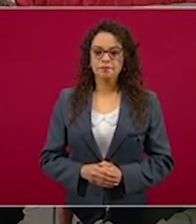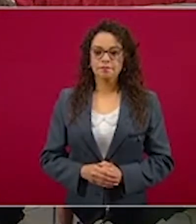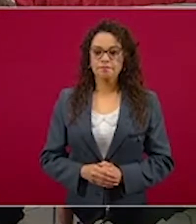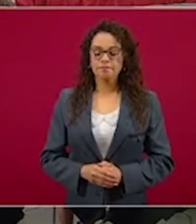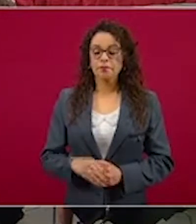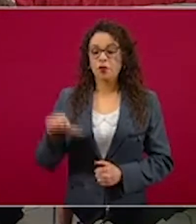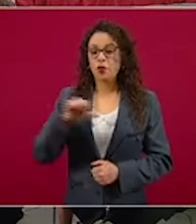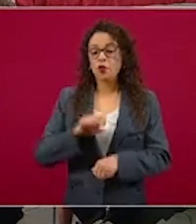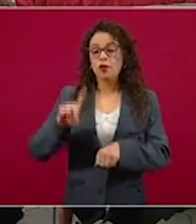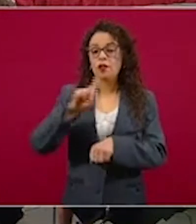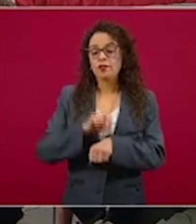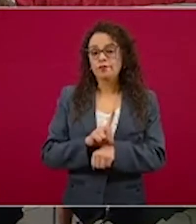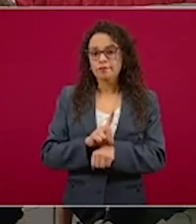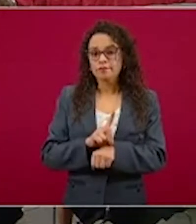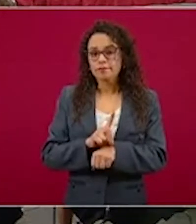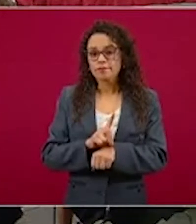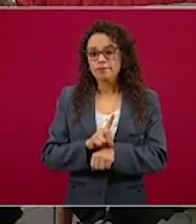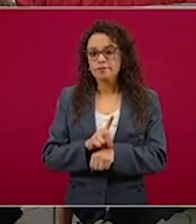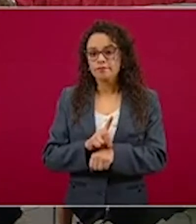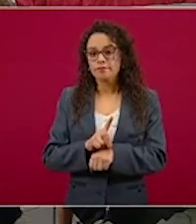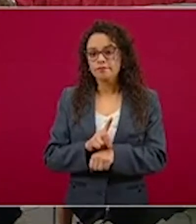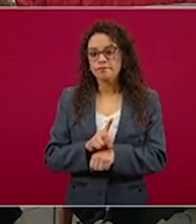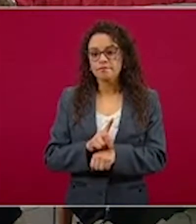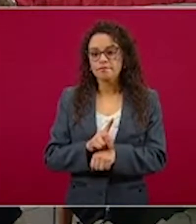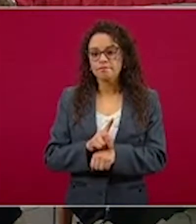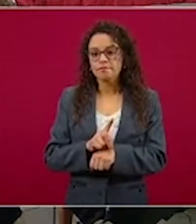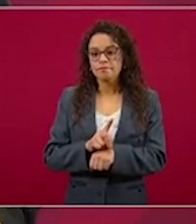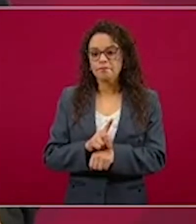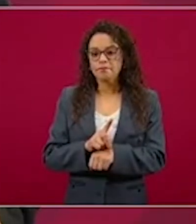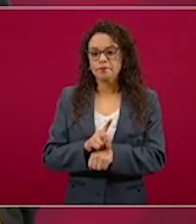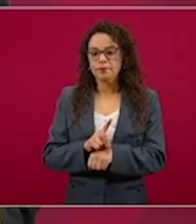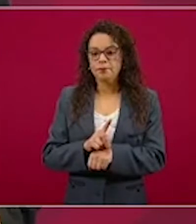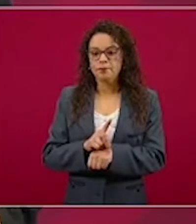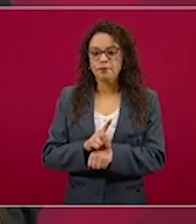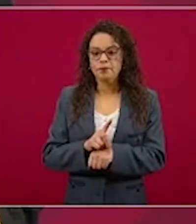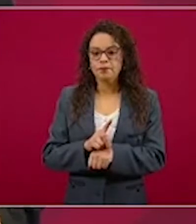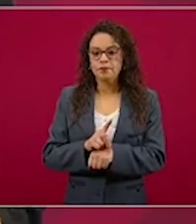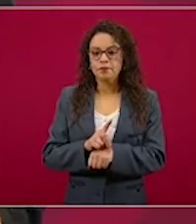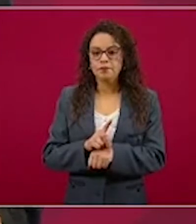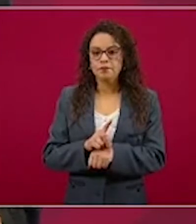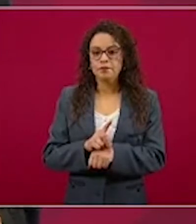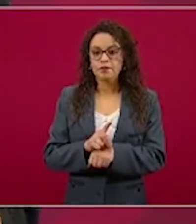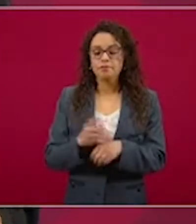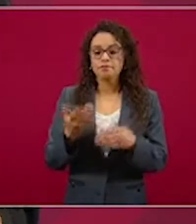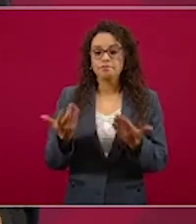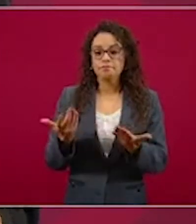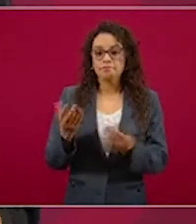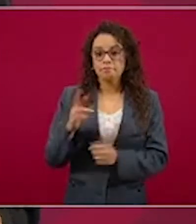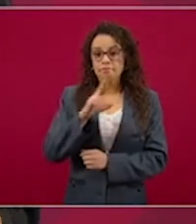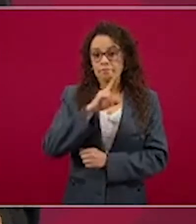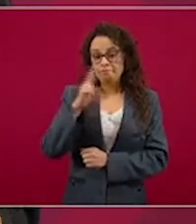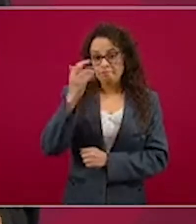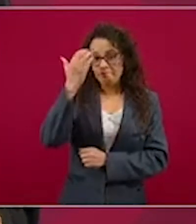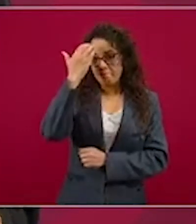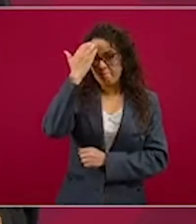reconocer la labor